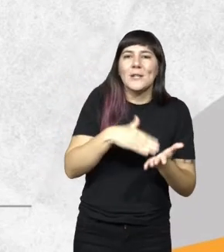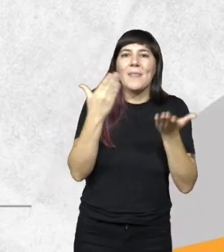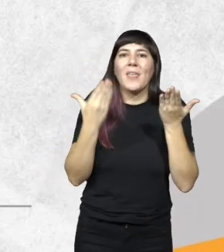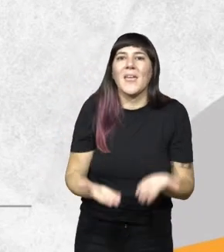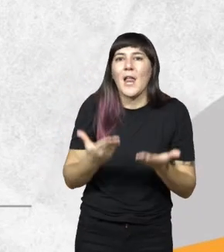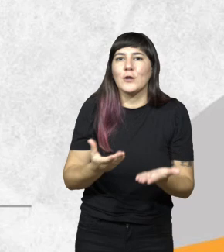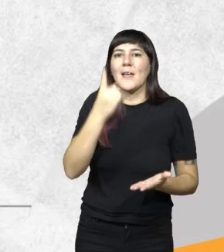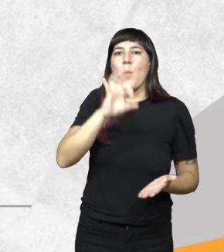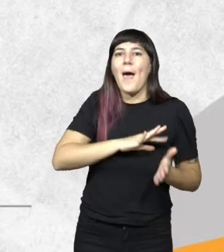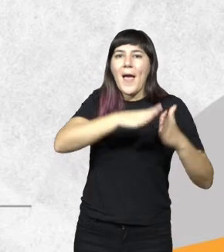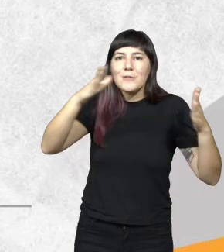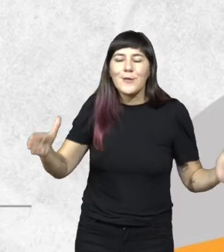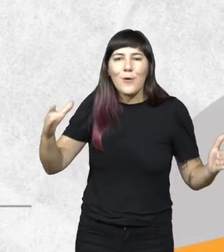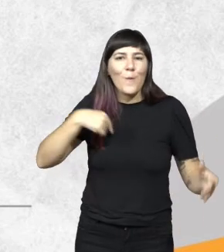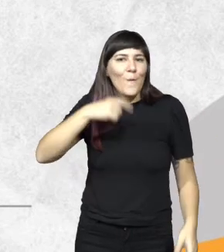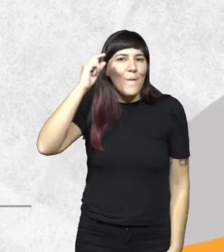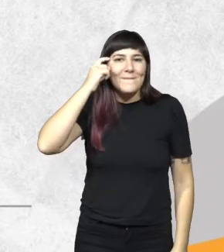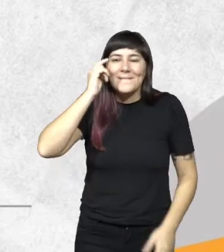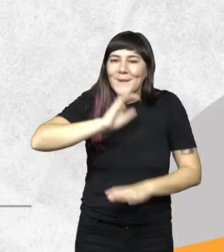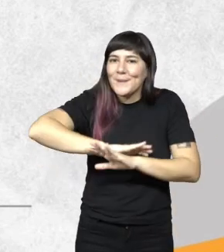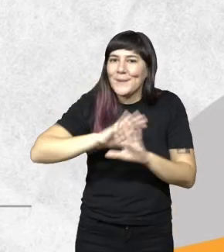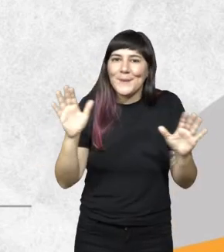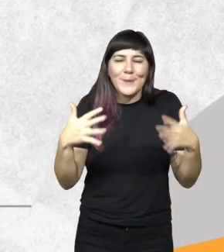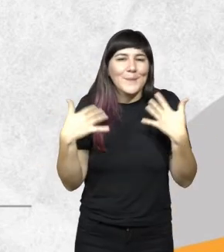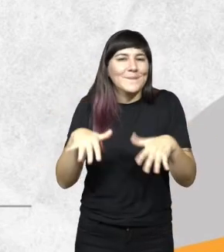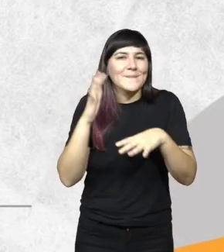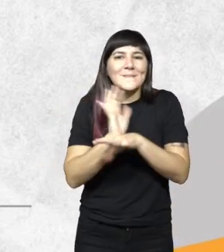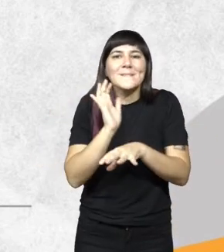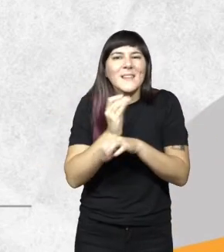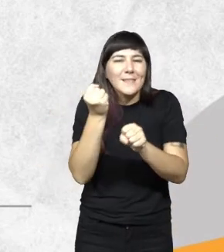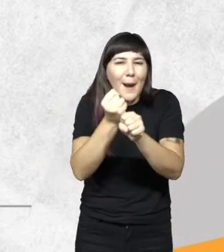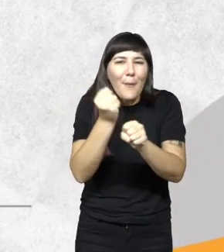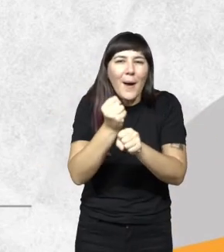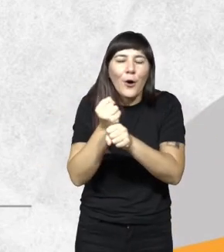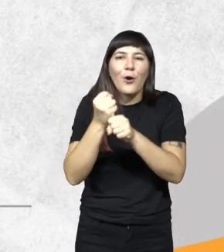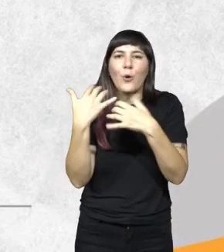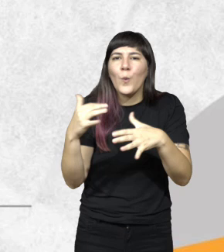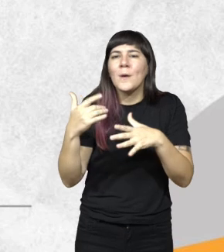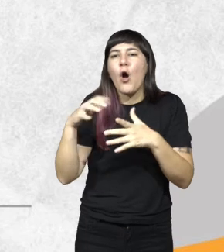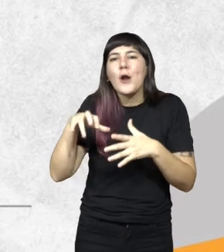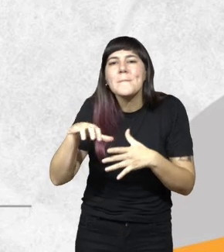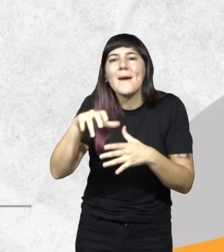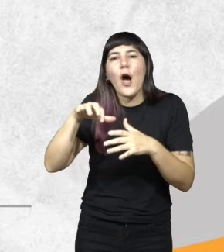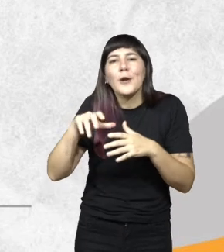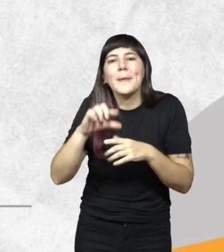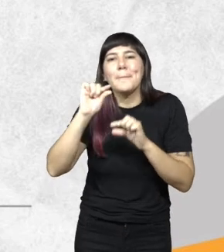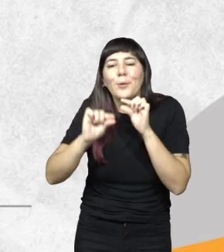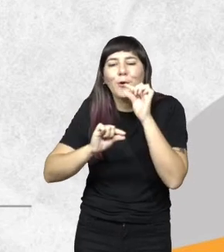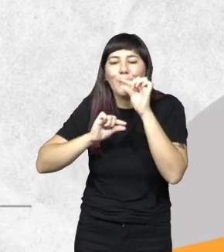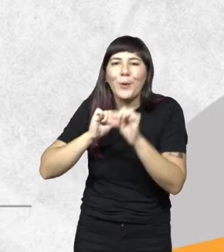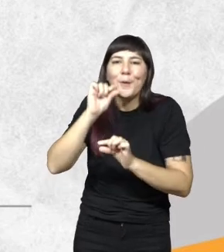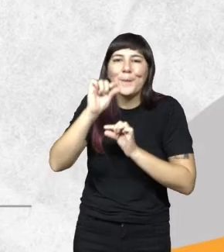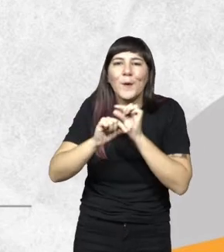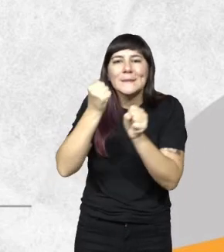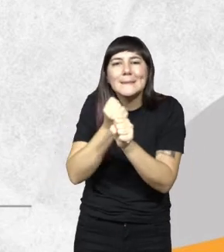locura. Y dijimos lo que significa el trabajo de hormiguita, trabajando de